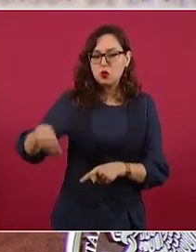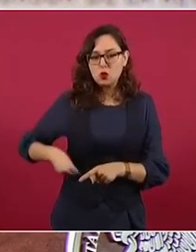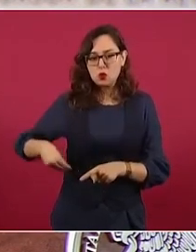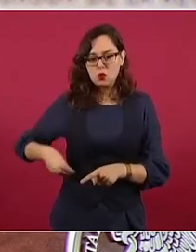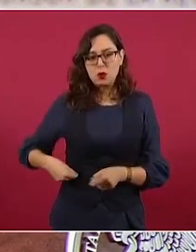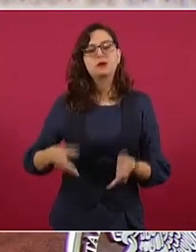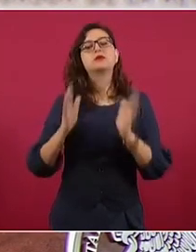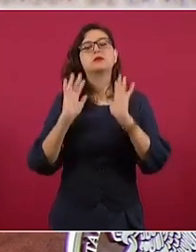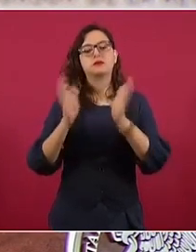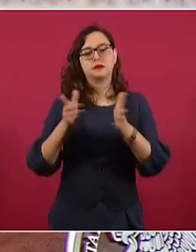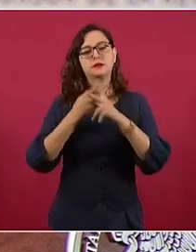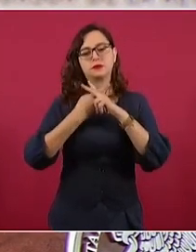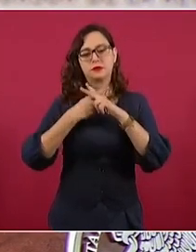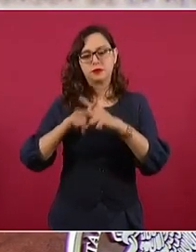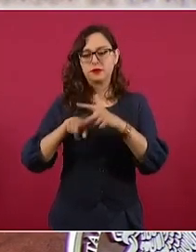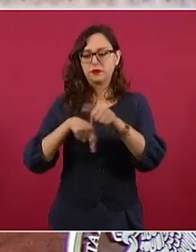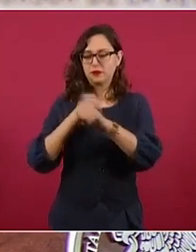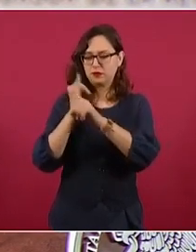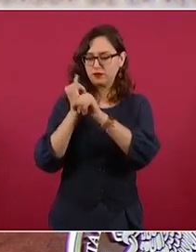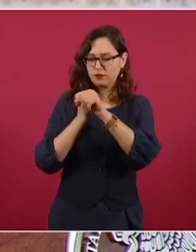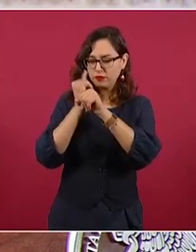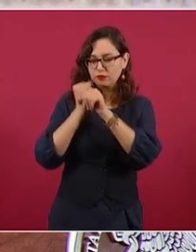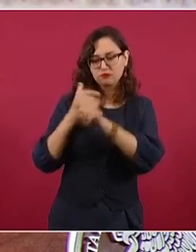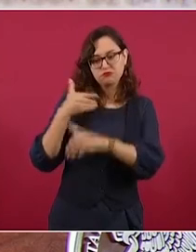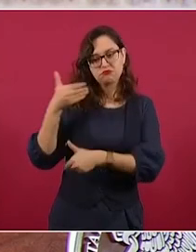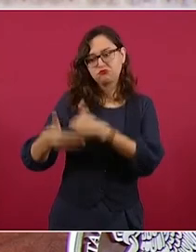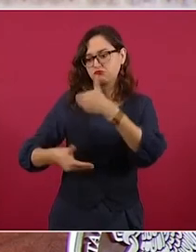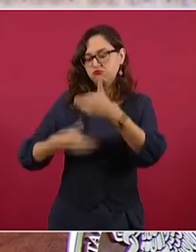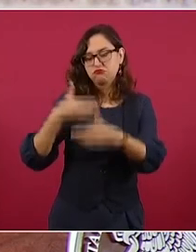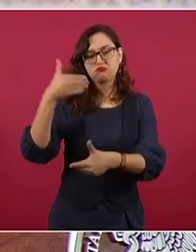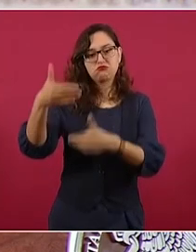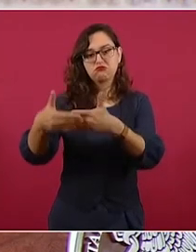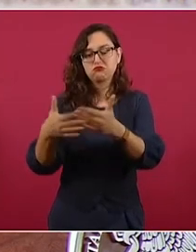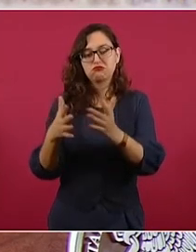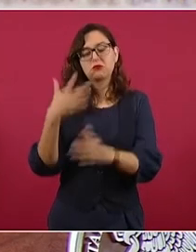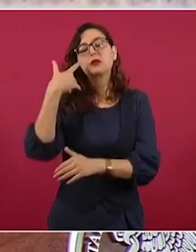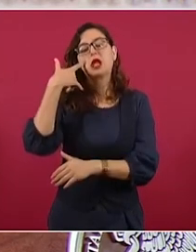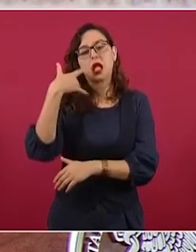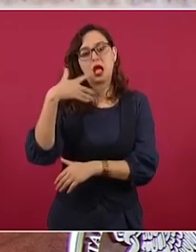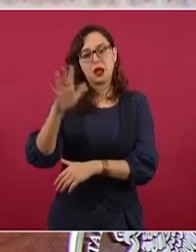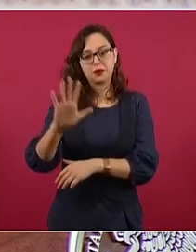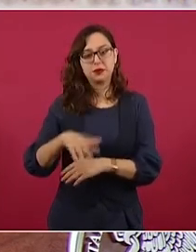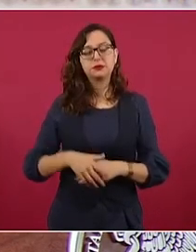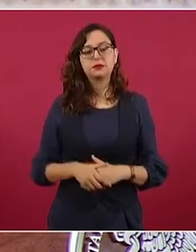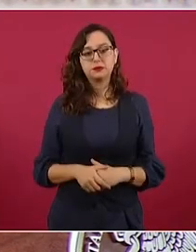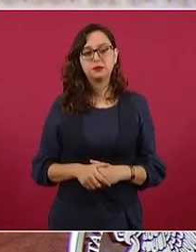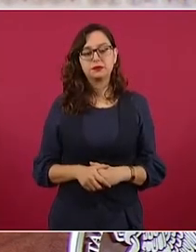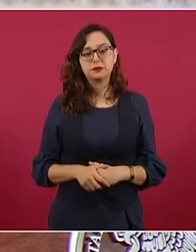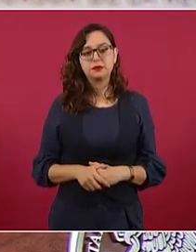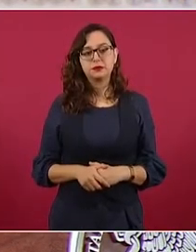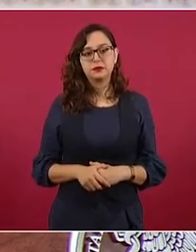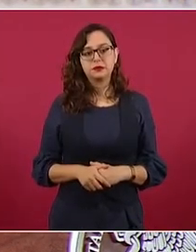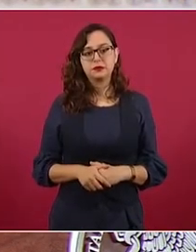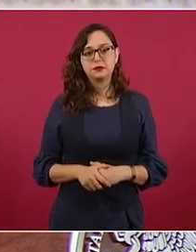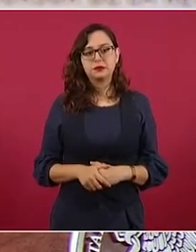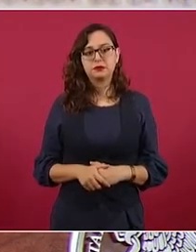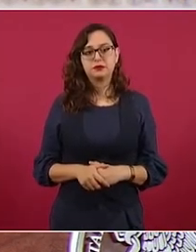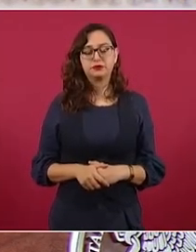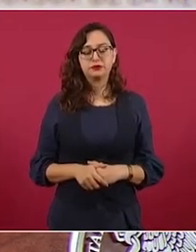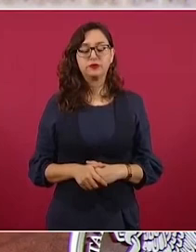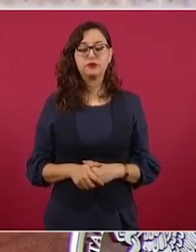se derive, porque está